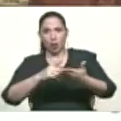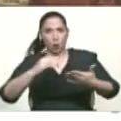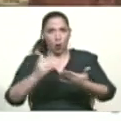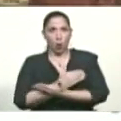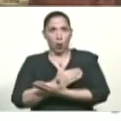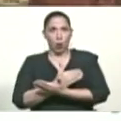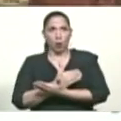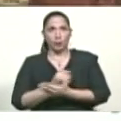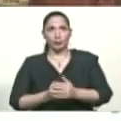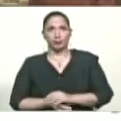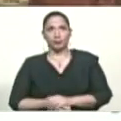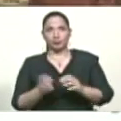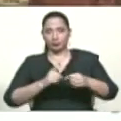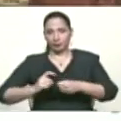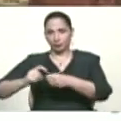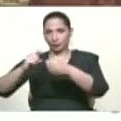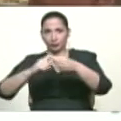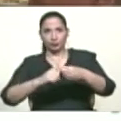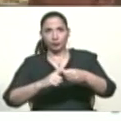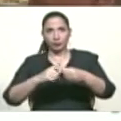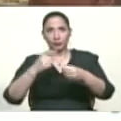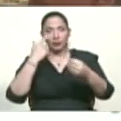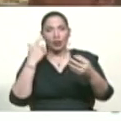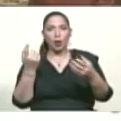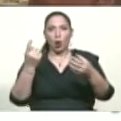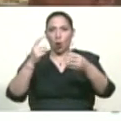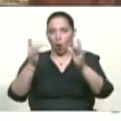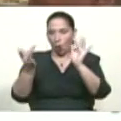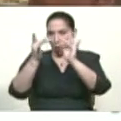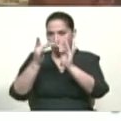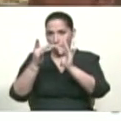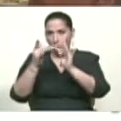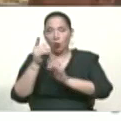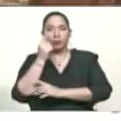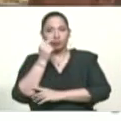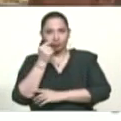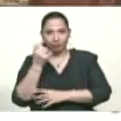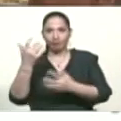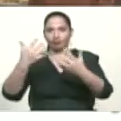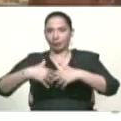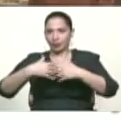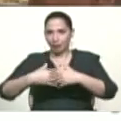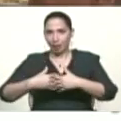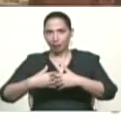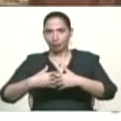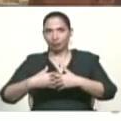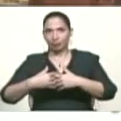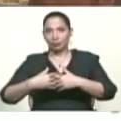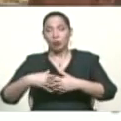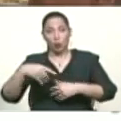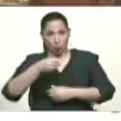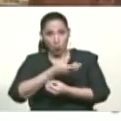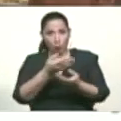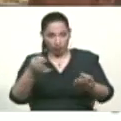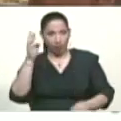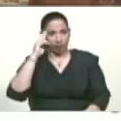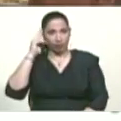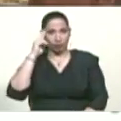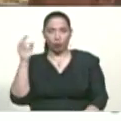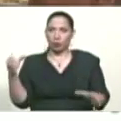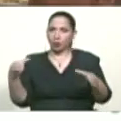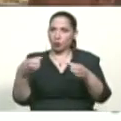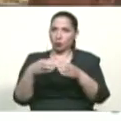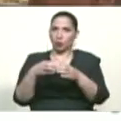conjuntamente con el señor Parsifal de Sola, usted tenía razón. Se dieron unas reuniones en un